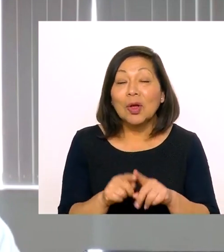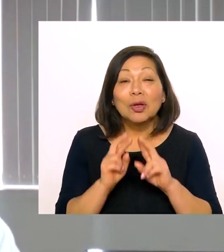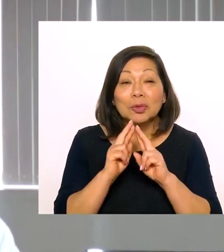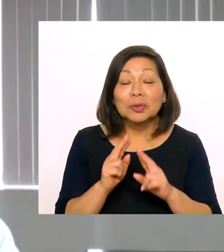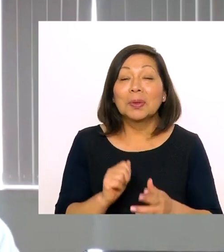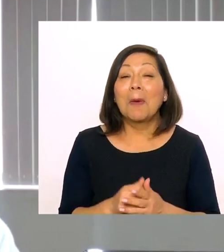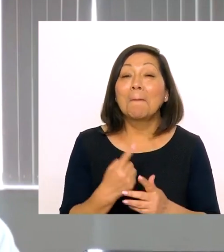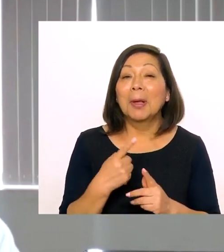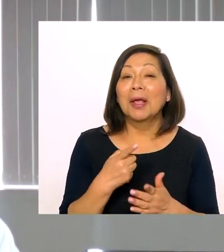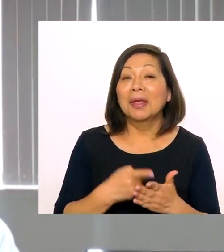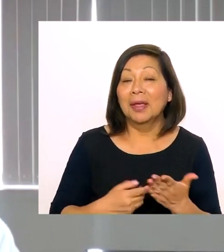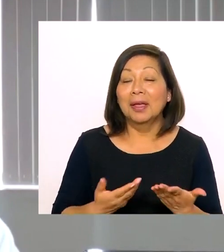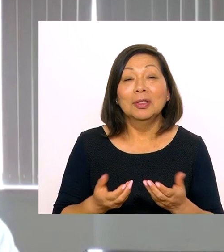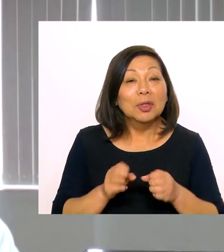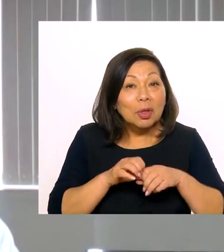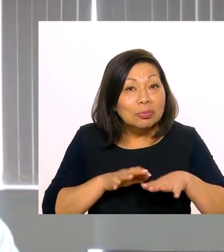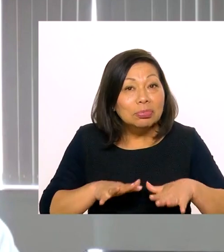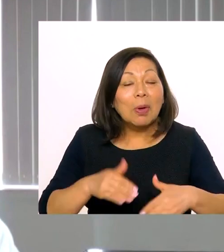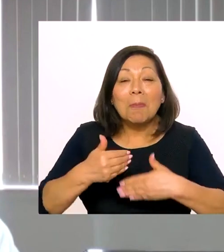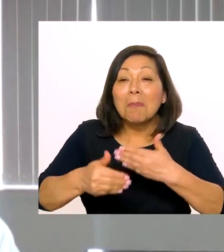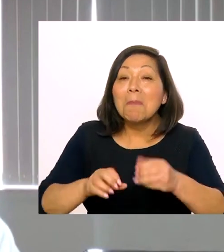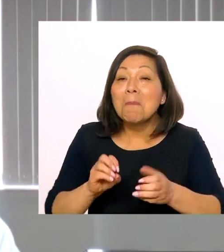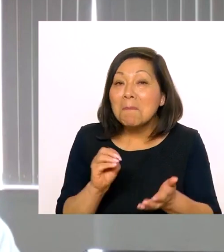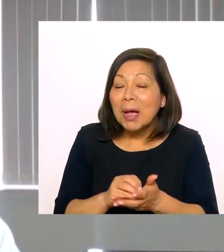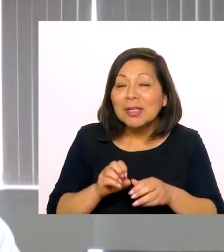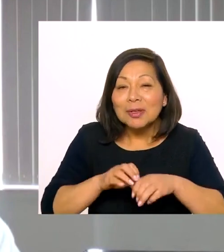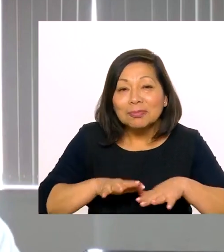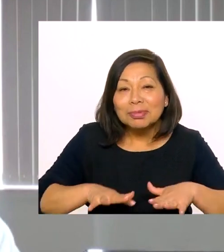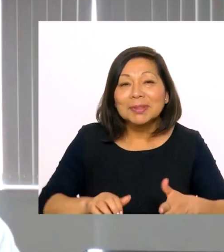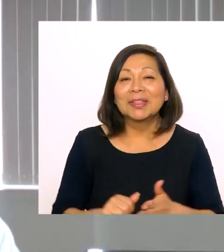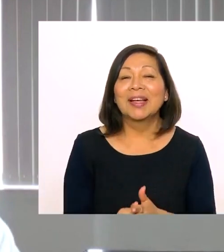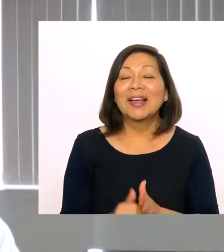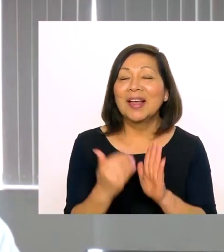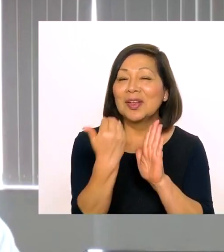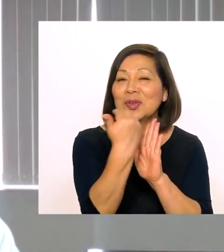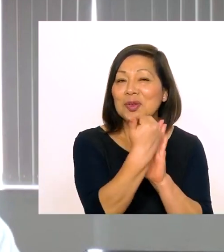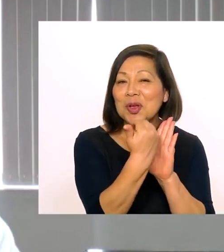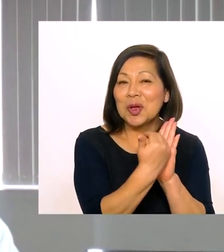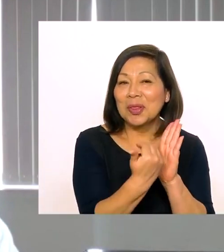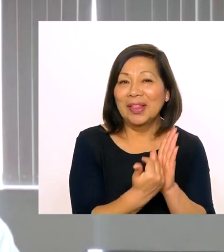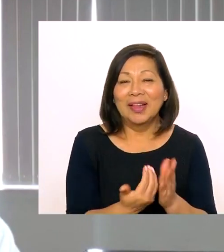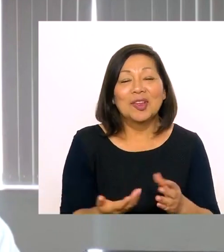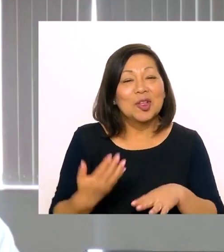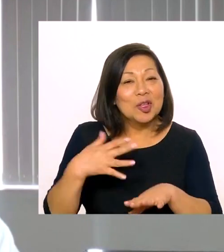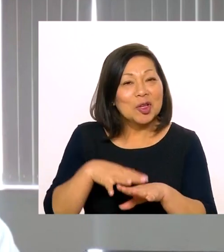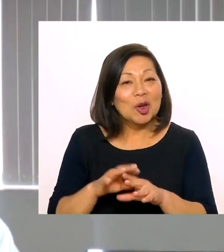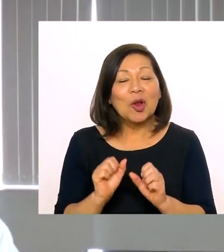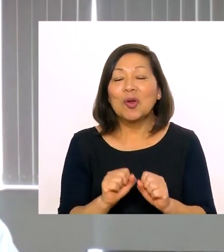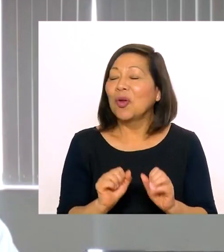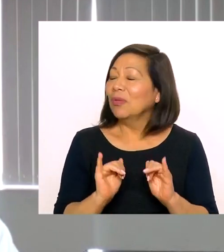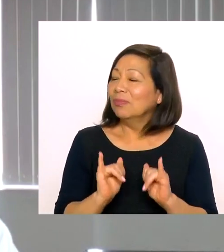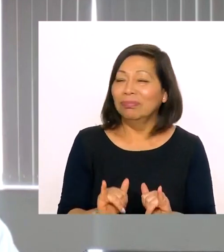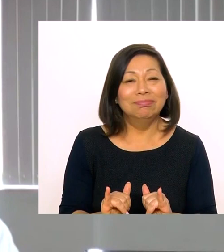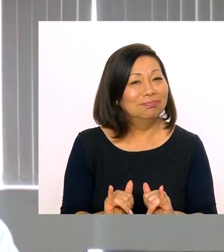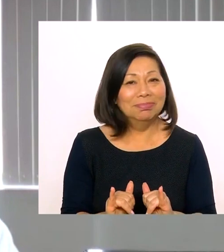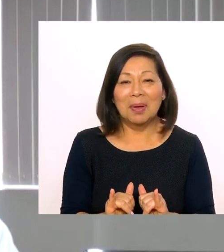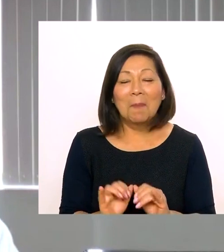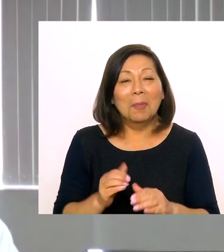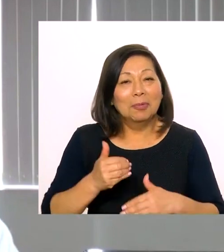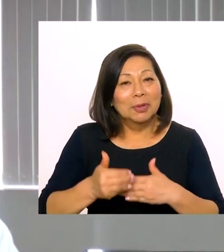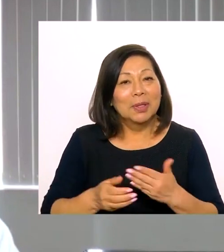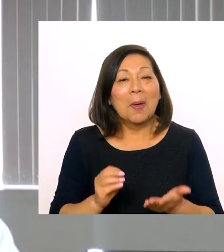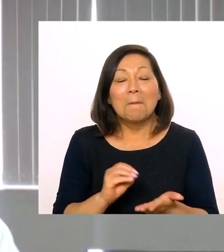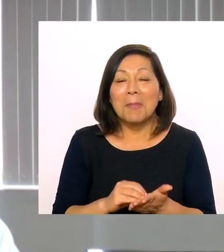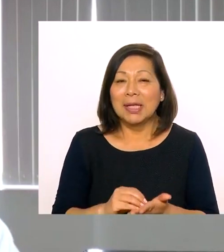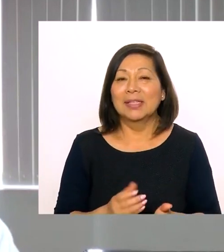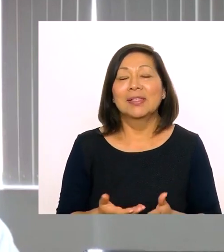además a través de tu programa ya transmitiremos también los resultados, para que esto realmente se replique. Así que la agenda continúa y este modo de